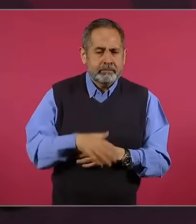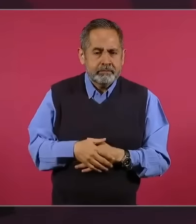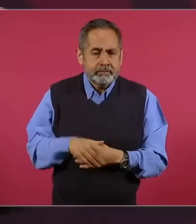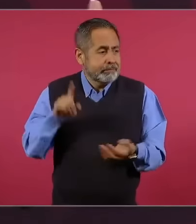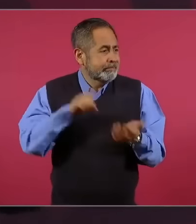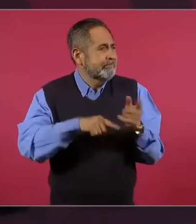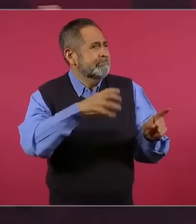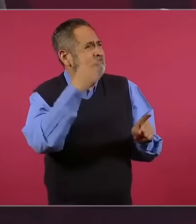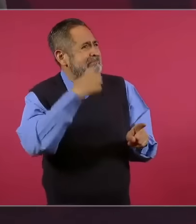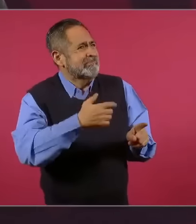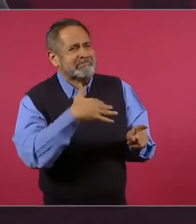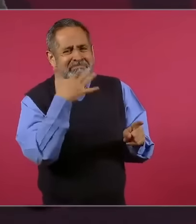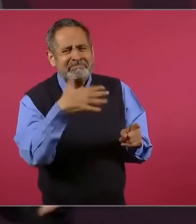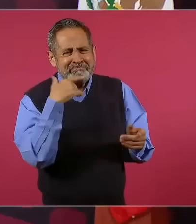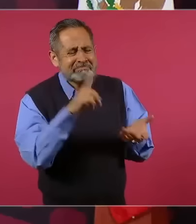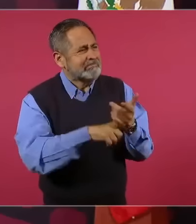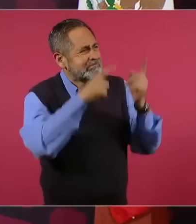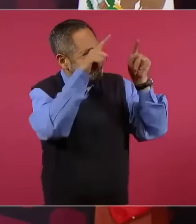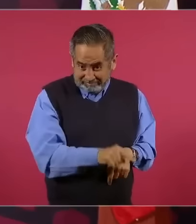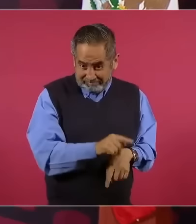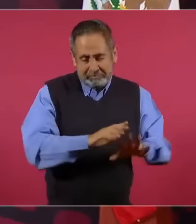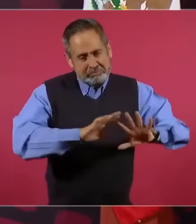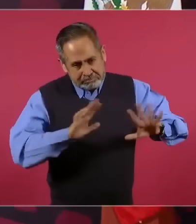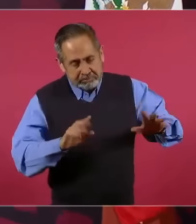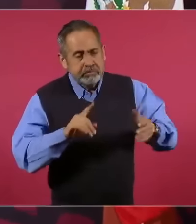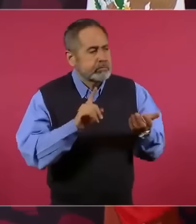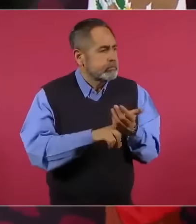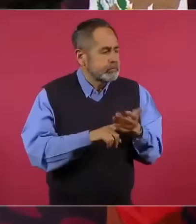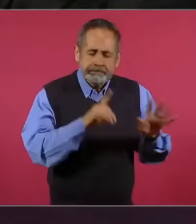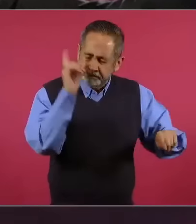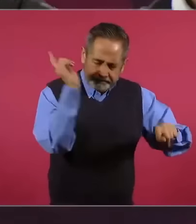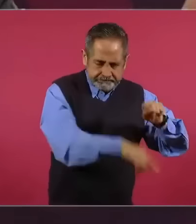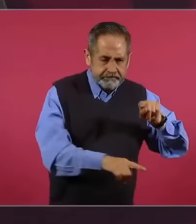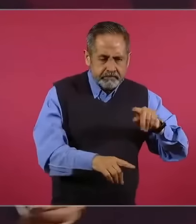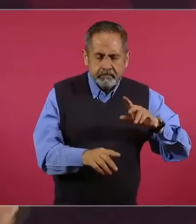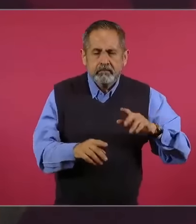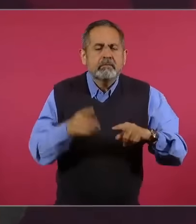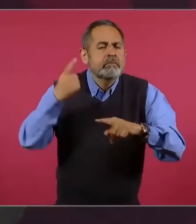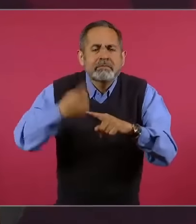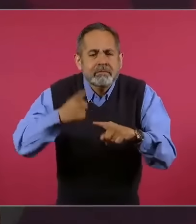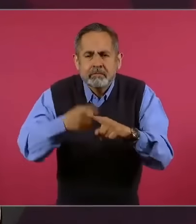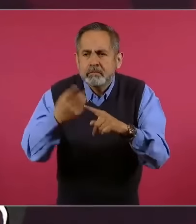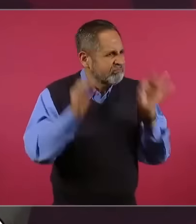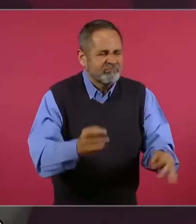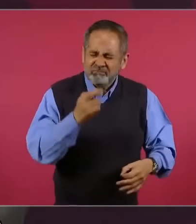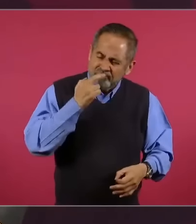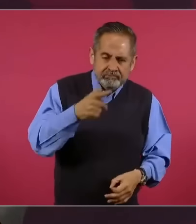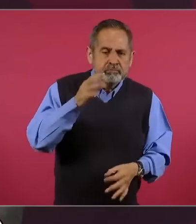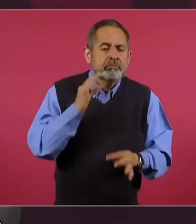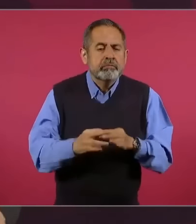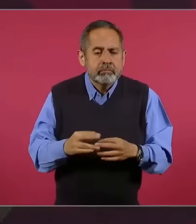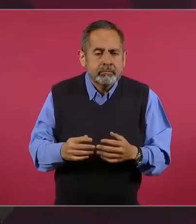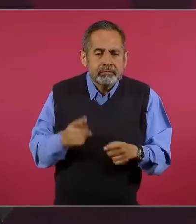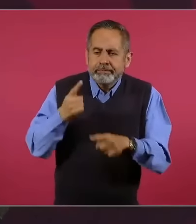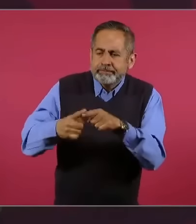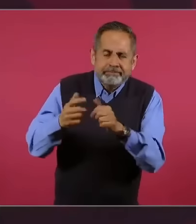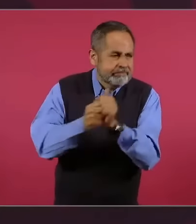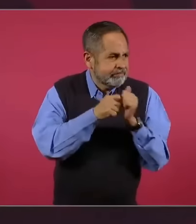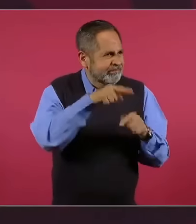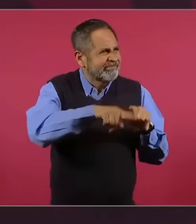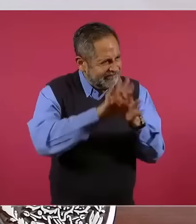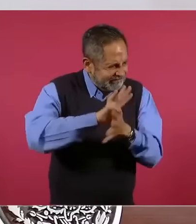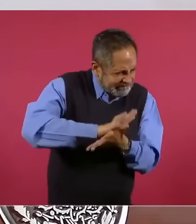si algo está decadente, ¿con quién se puede lograr la transformación, la